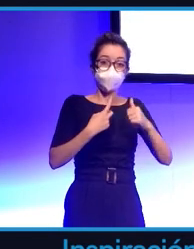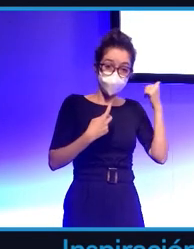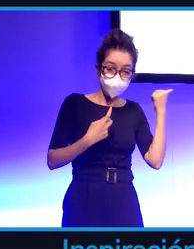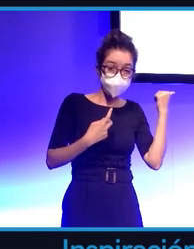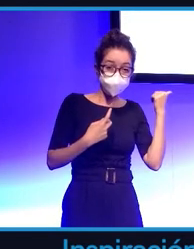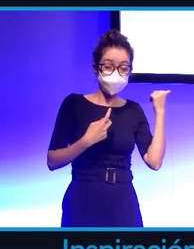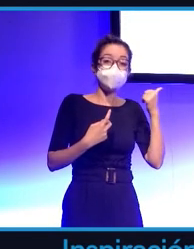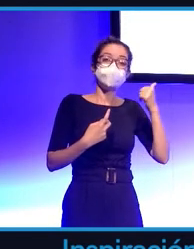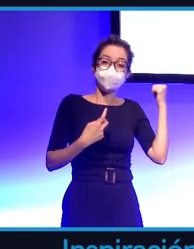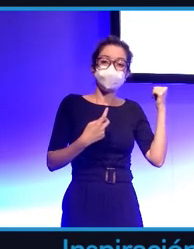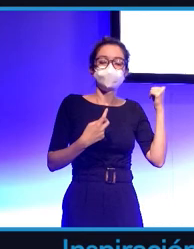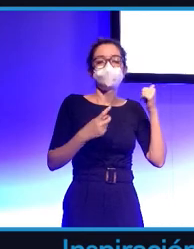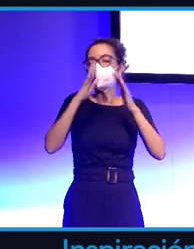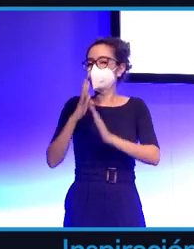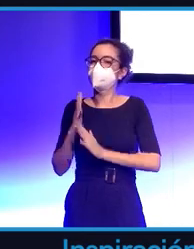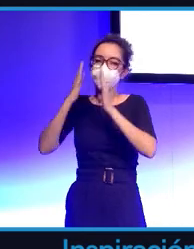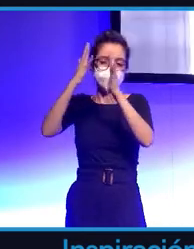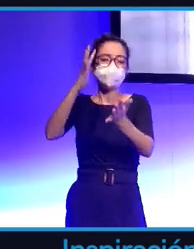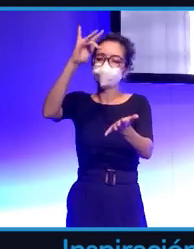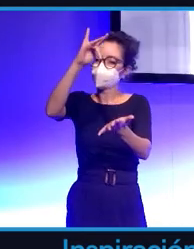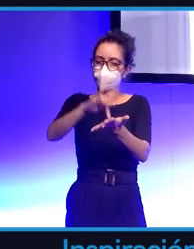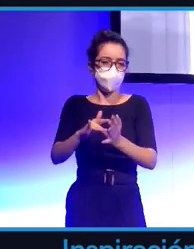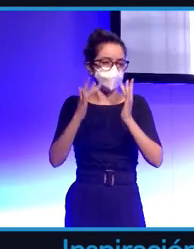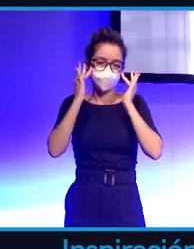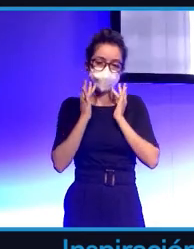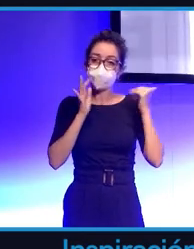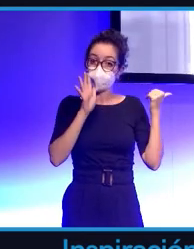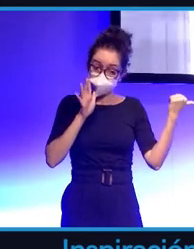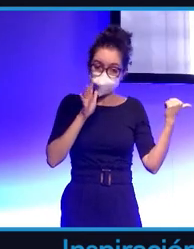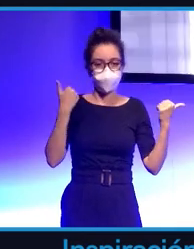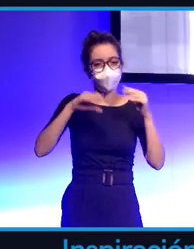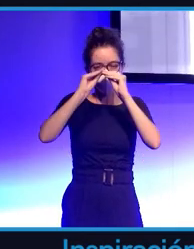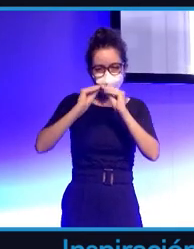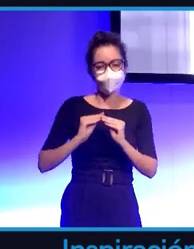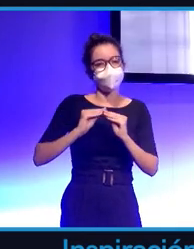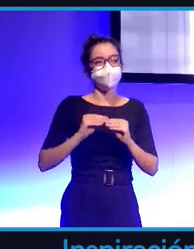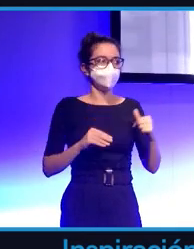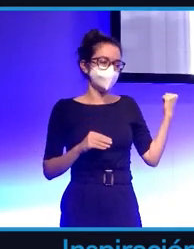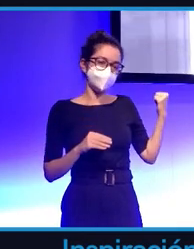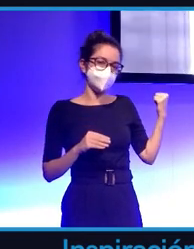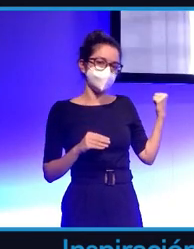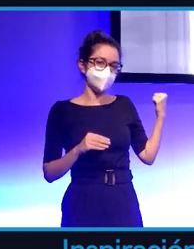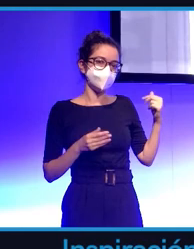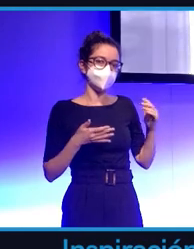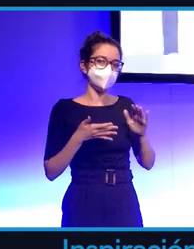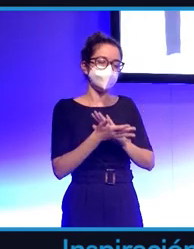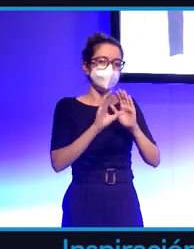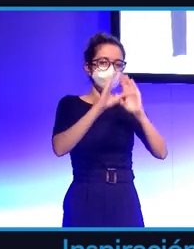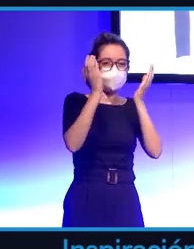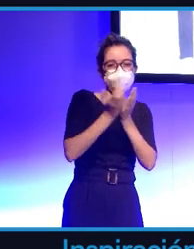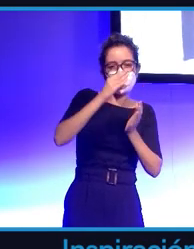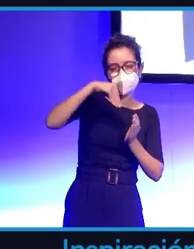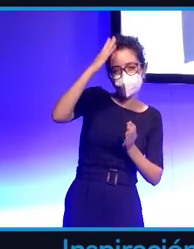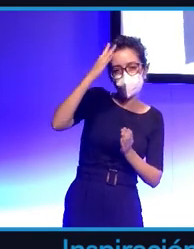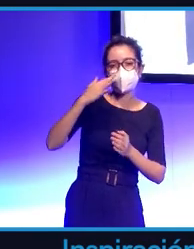este vídeo es lo que va a ocurrir en los próximos 10 años literalmente porque se está creando todo esto. Pero fijaros que es una mezcla entre entrar a mundos virtuales,